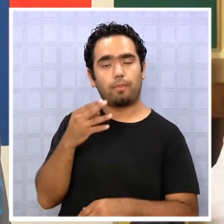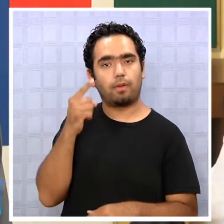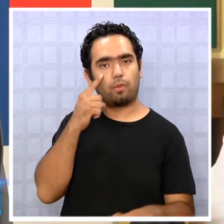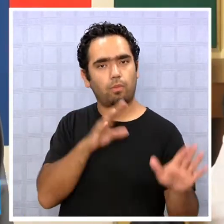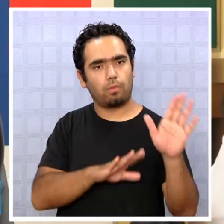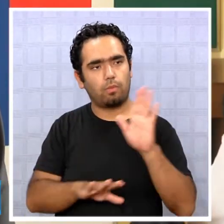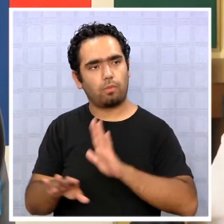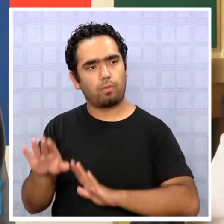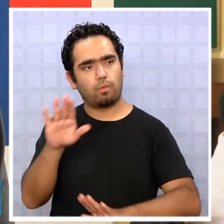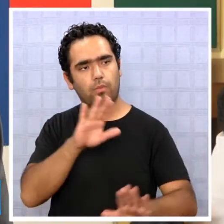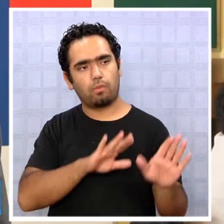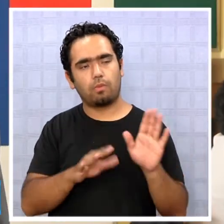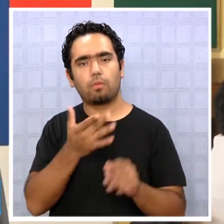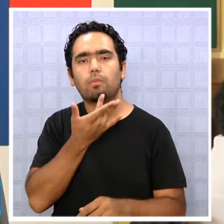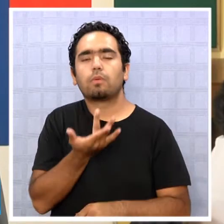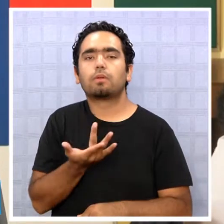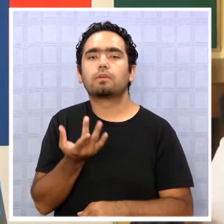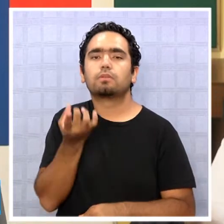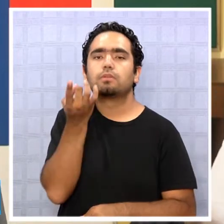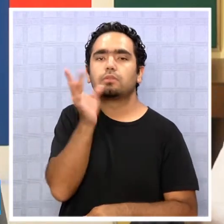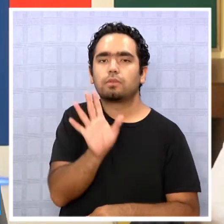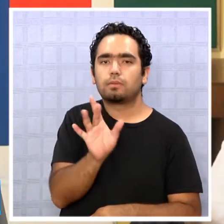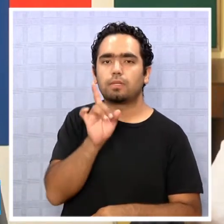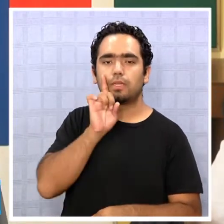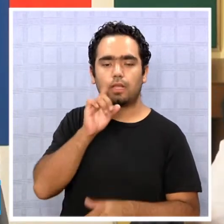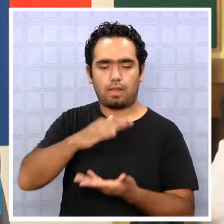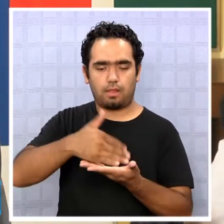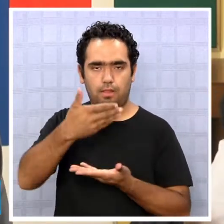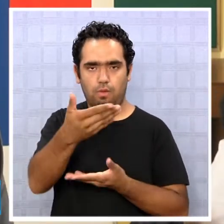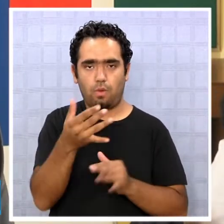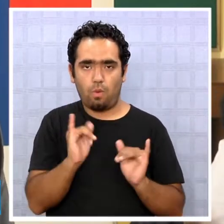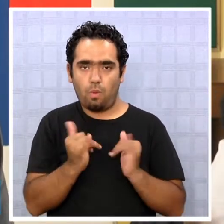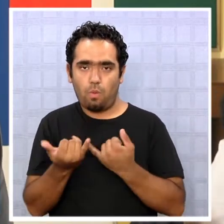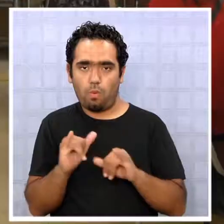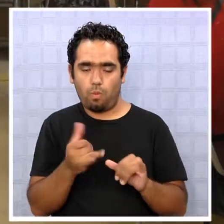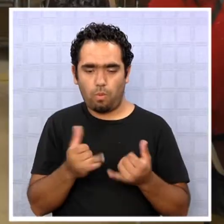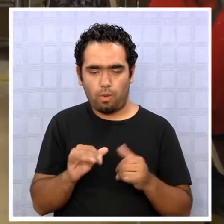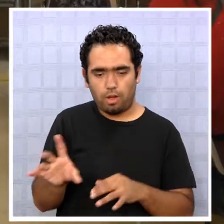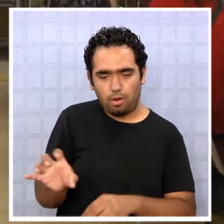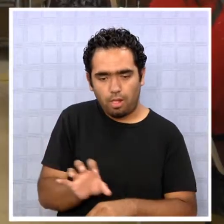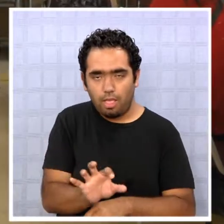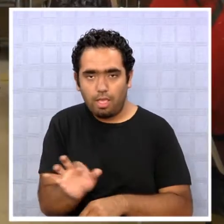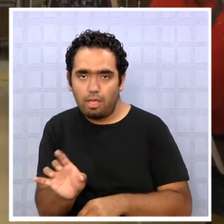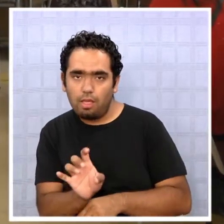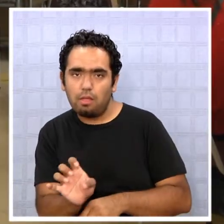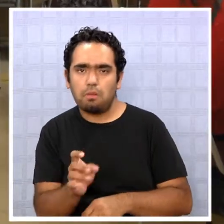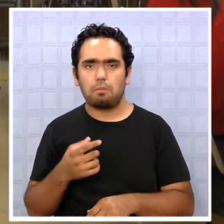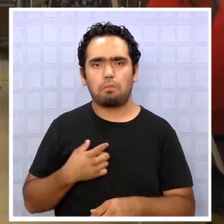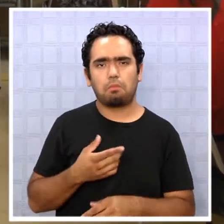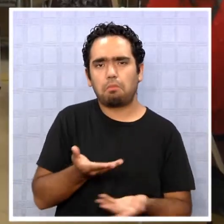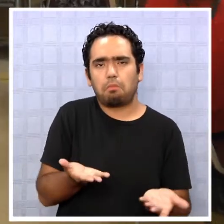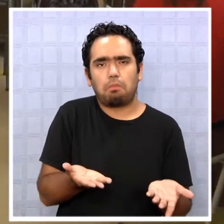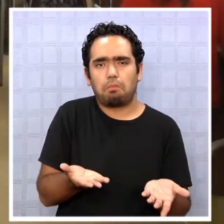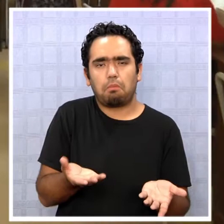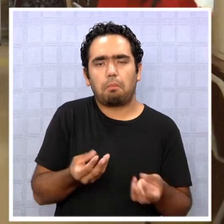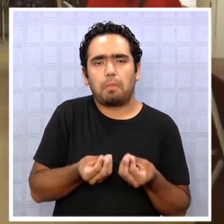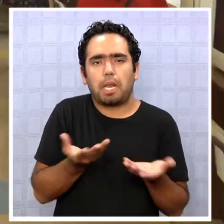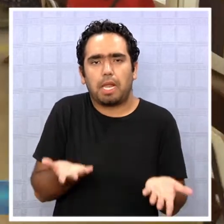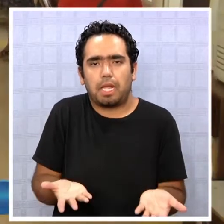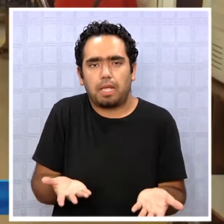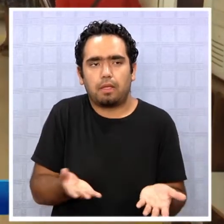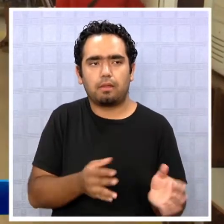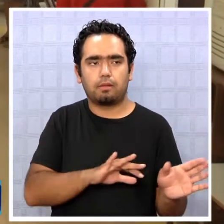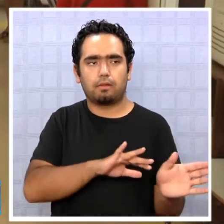tenemos un equipo para que los niños jueguen, no le vamos a sacar ningún partido. Un aspecto no tratado en este CIMSE